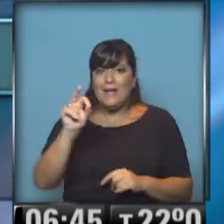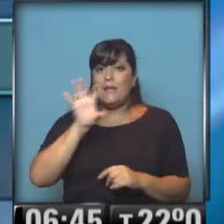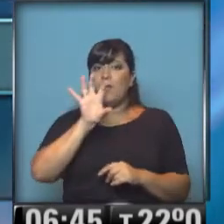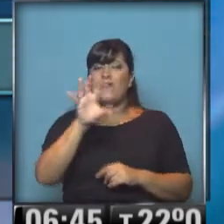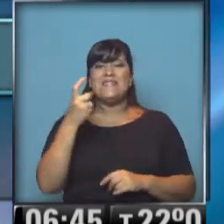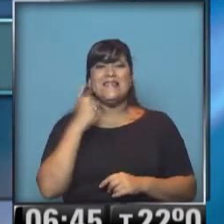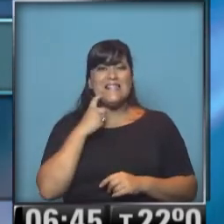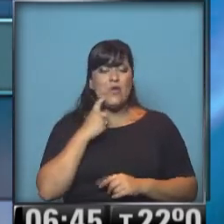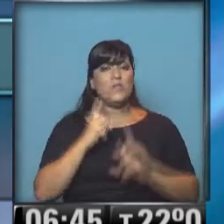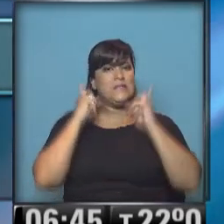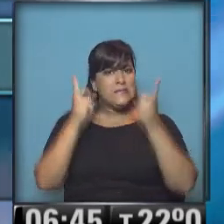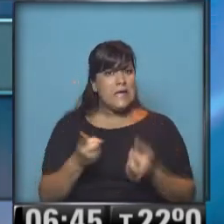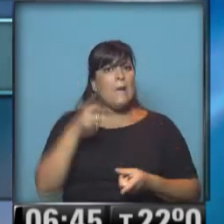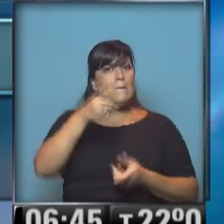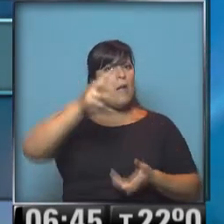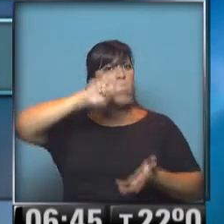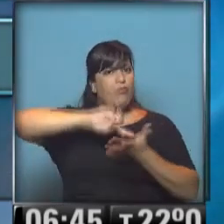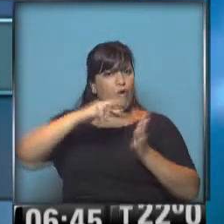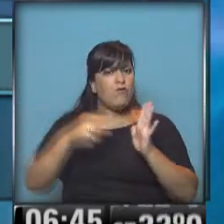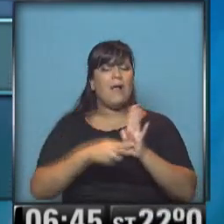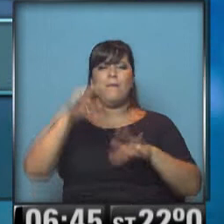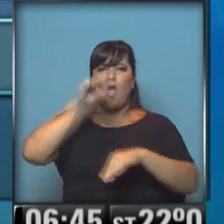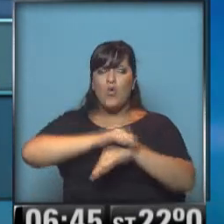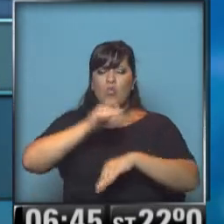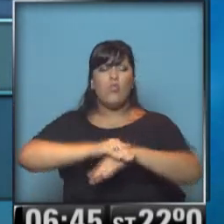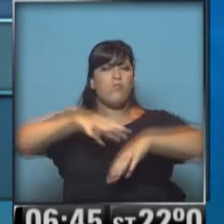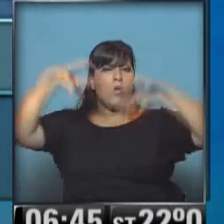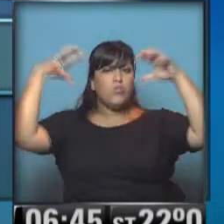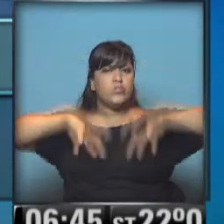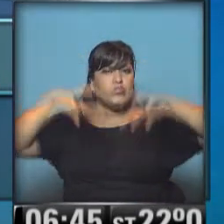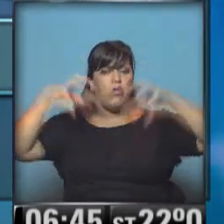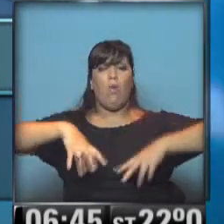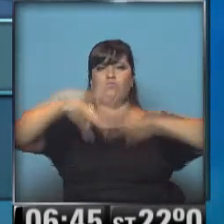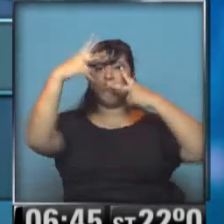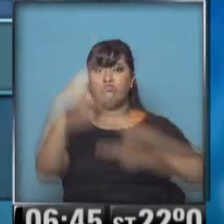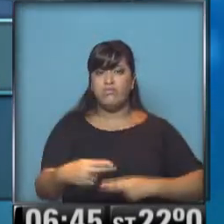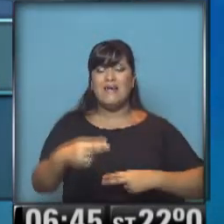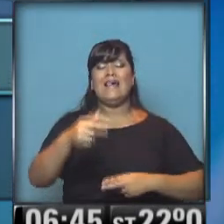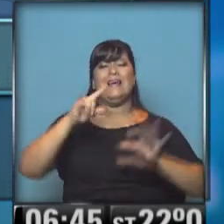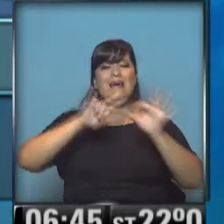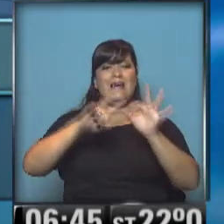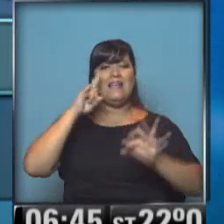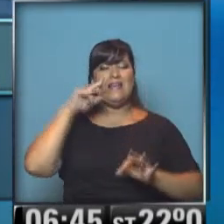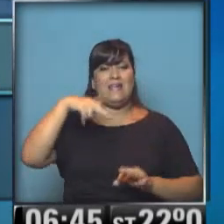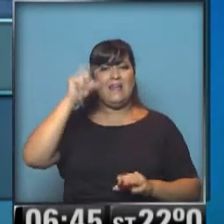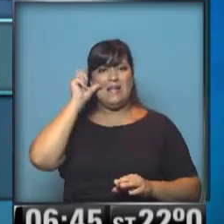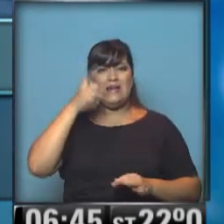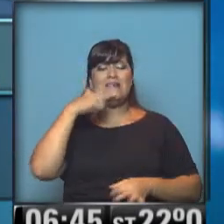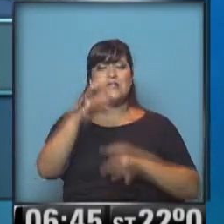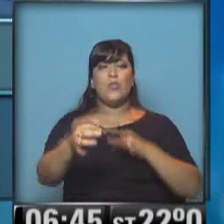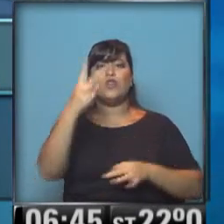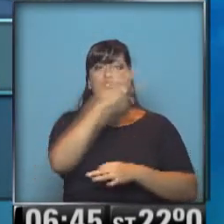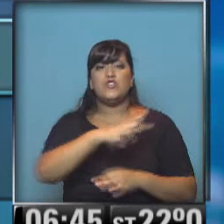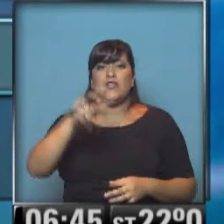otro punto que también sufre las consecuencias de la inundación, corte total entre Quines, kilómetro 264,